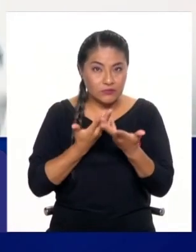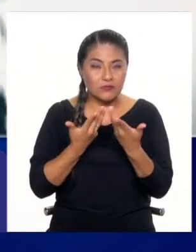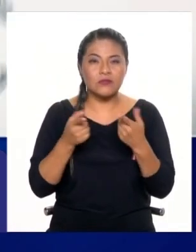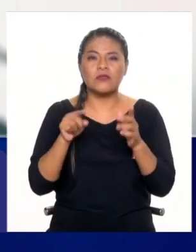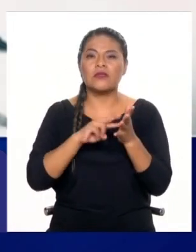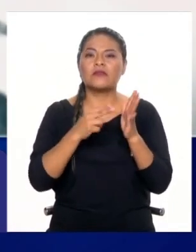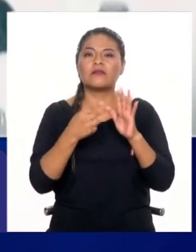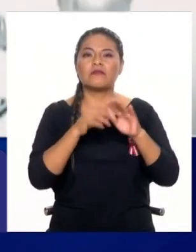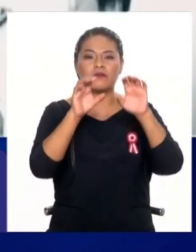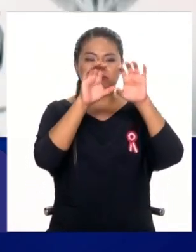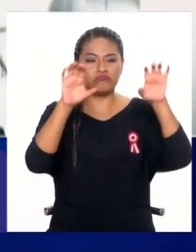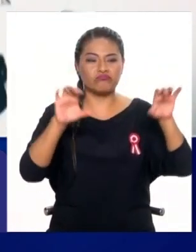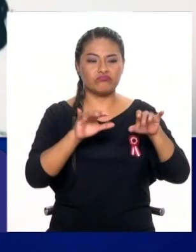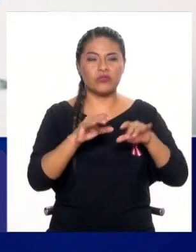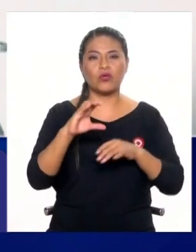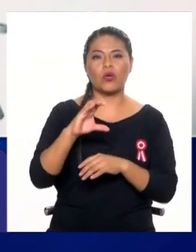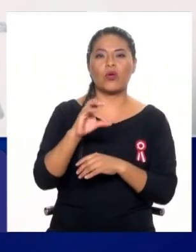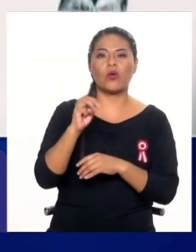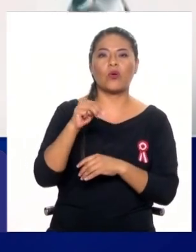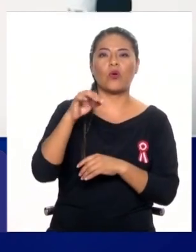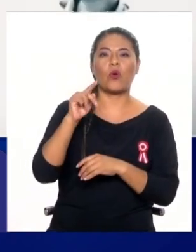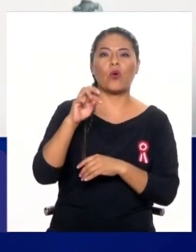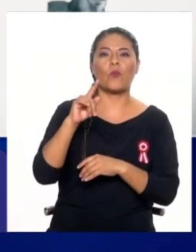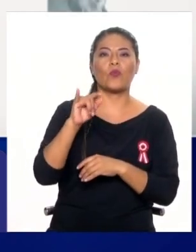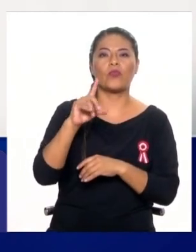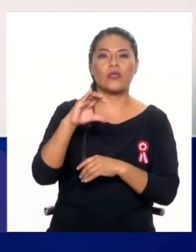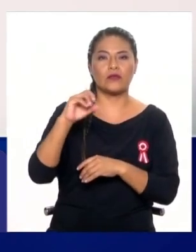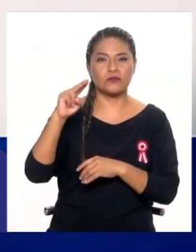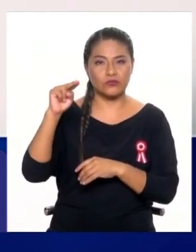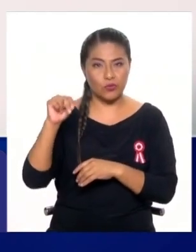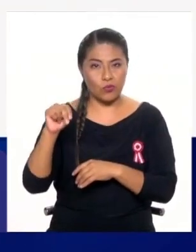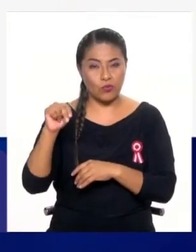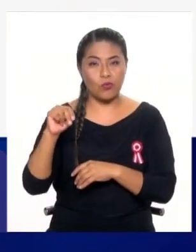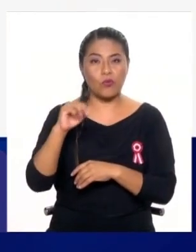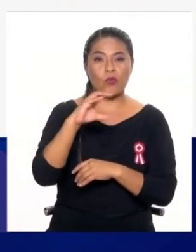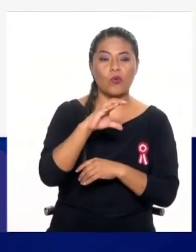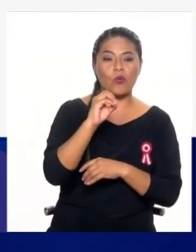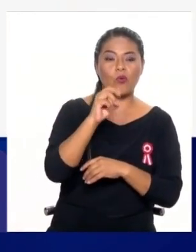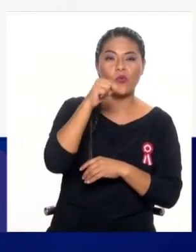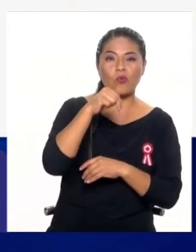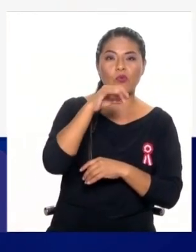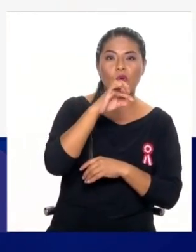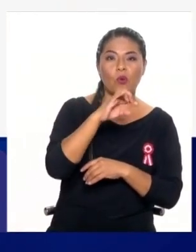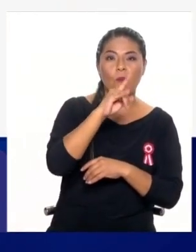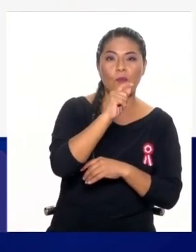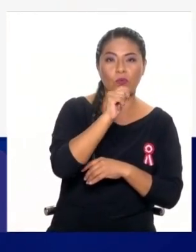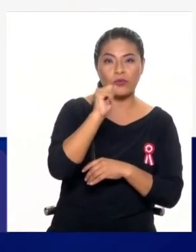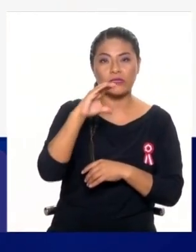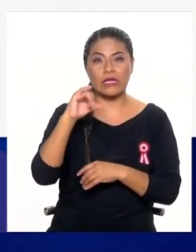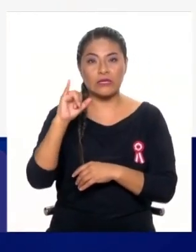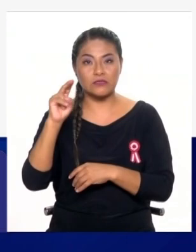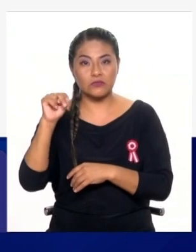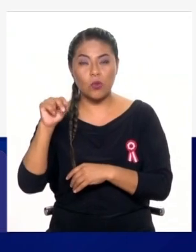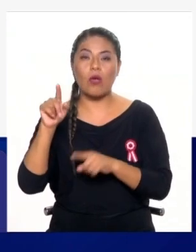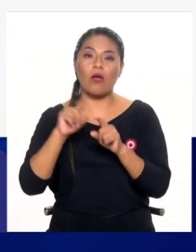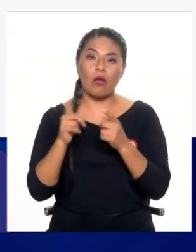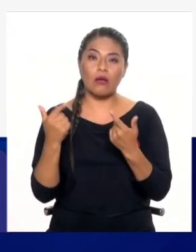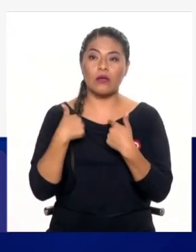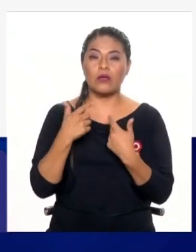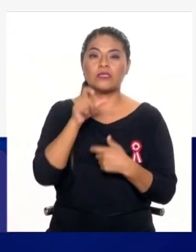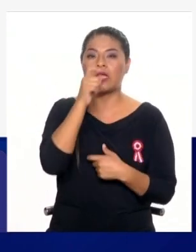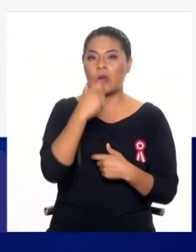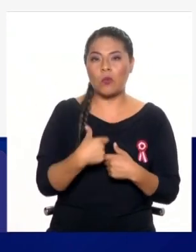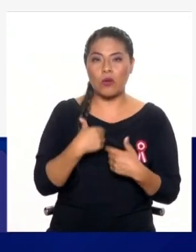computación, ¿no? Computación es un binomio, un binomio formado por dos elementos, ¿no? El ser humano que aporta